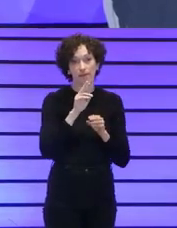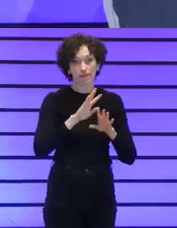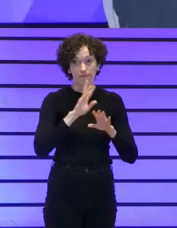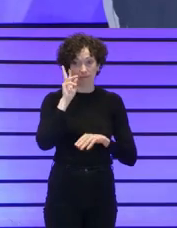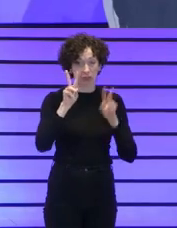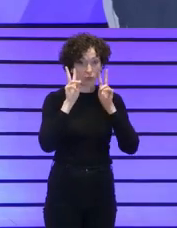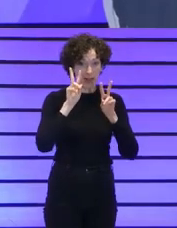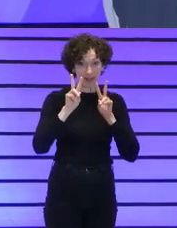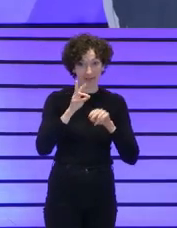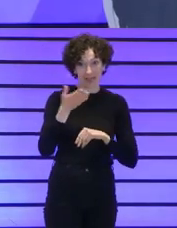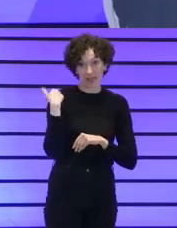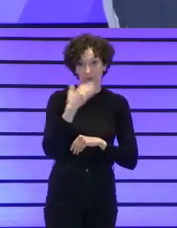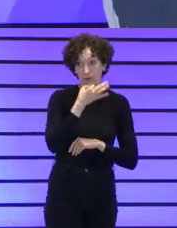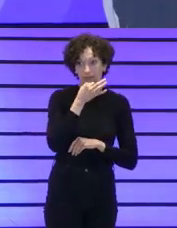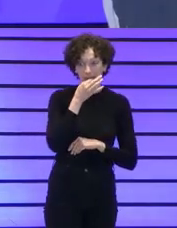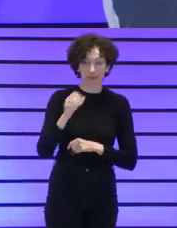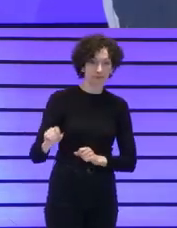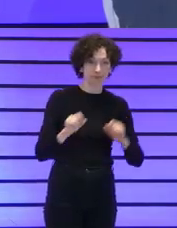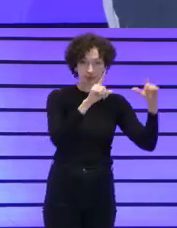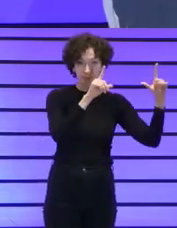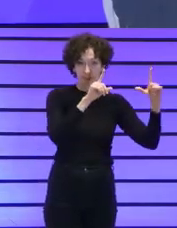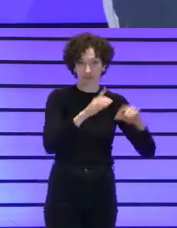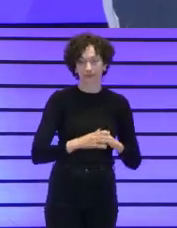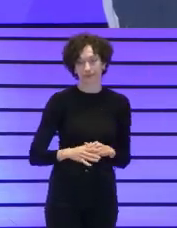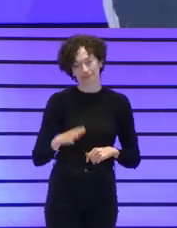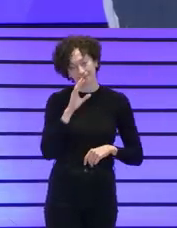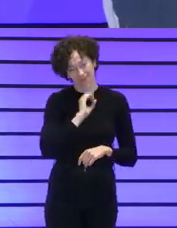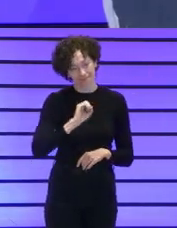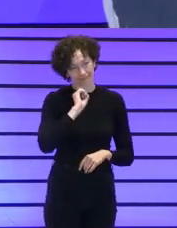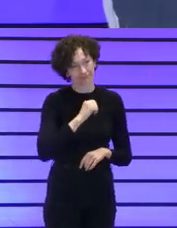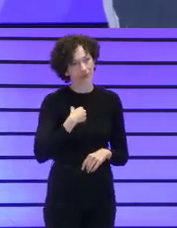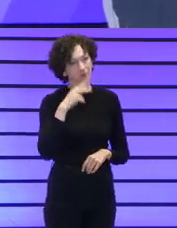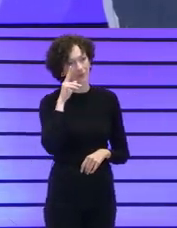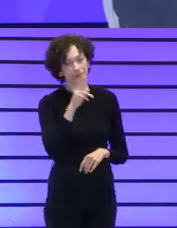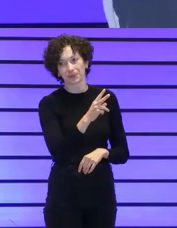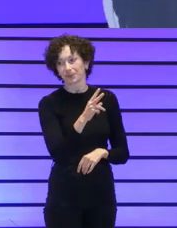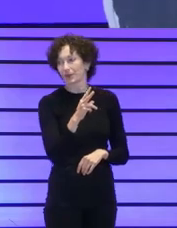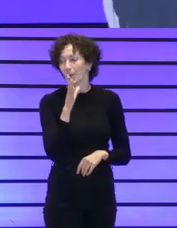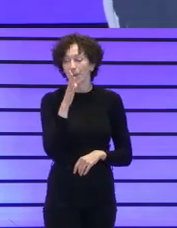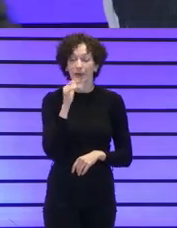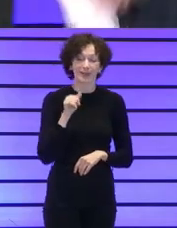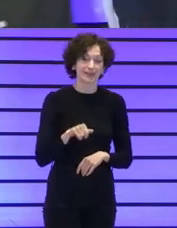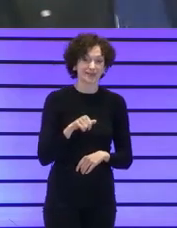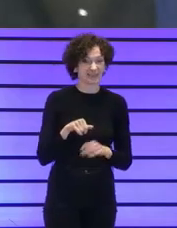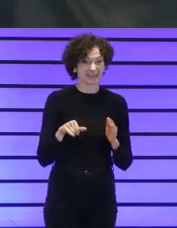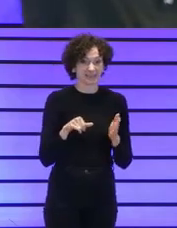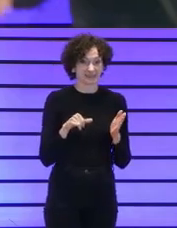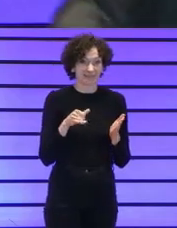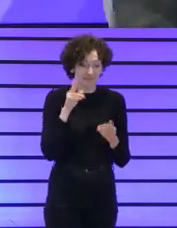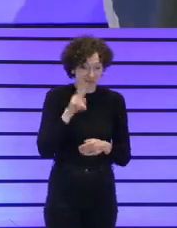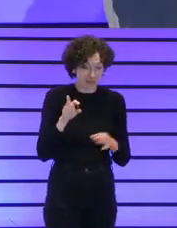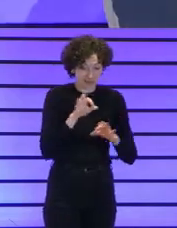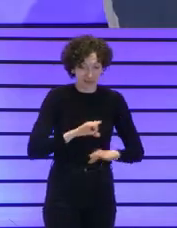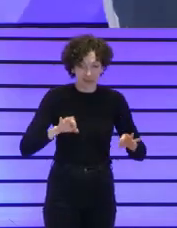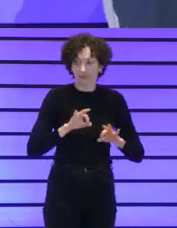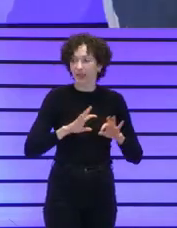dentro diapositiva. Genial, maravilloso. Me voy a acercar porque desde aquí no veo nada. Resumen súper